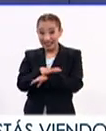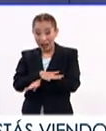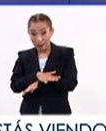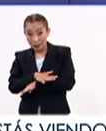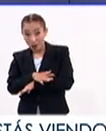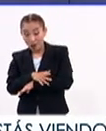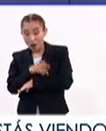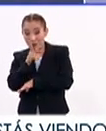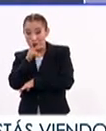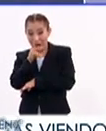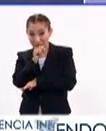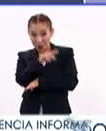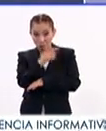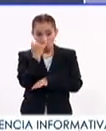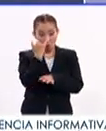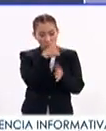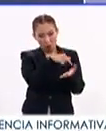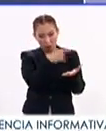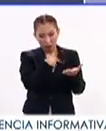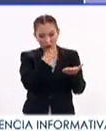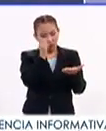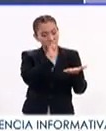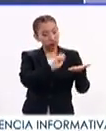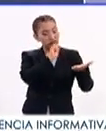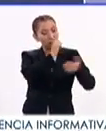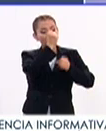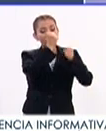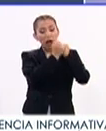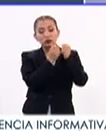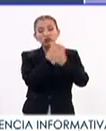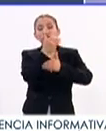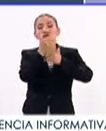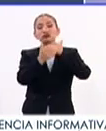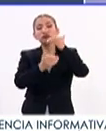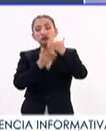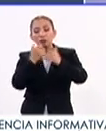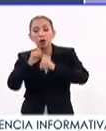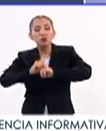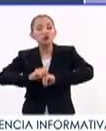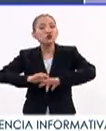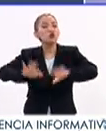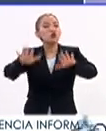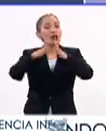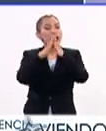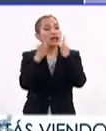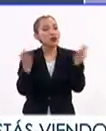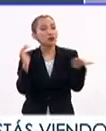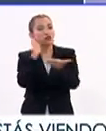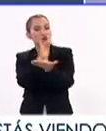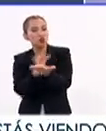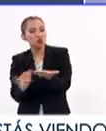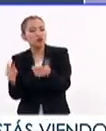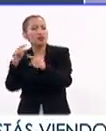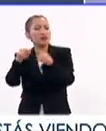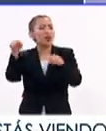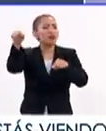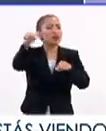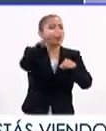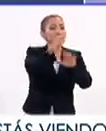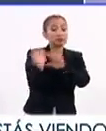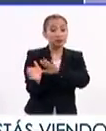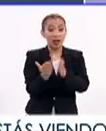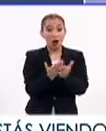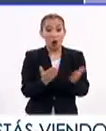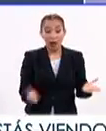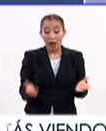de las afirmaciones de ese autor, pues, tardaban algunos años entre que se distribuía libros, estudiaba, etcétera. Y ahora el